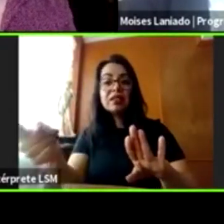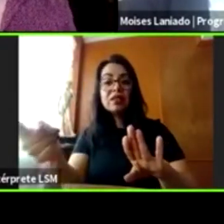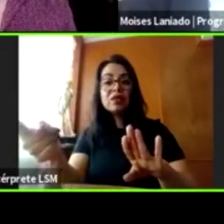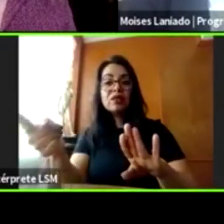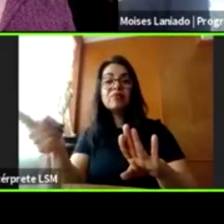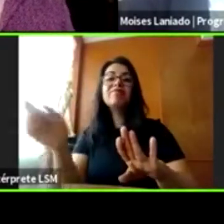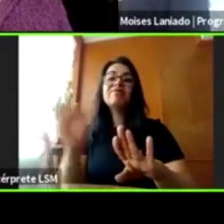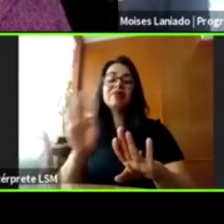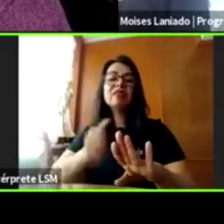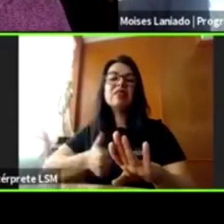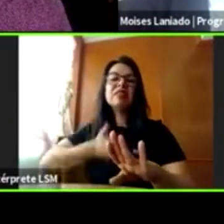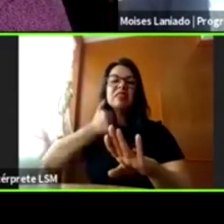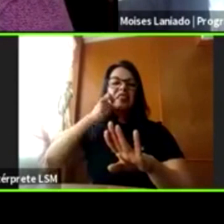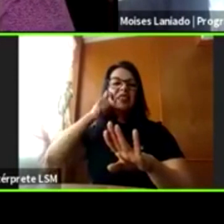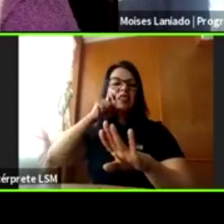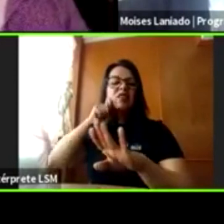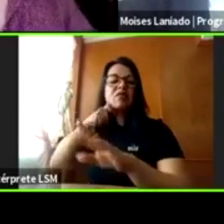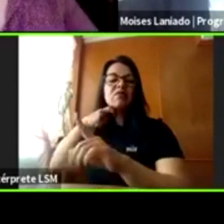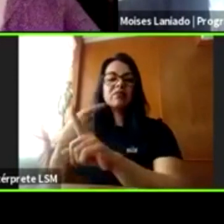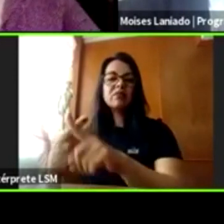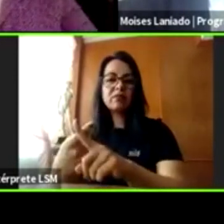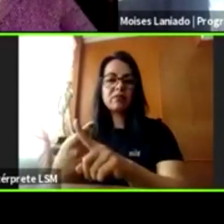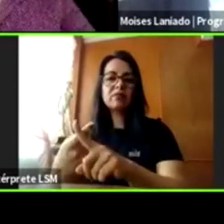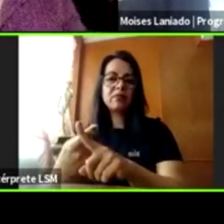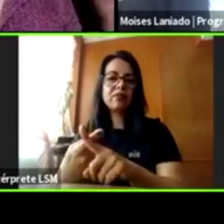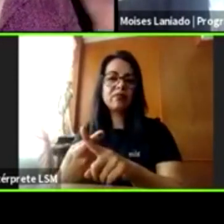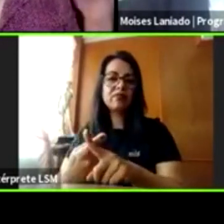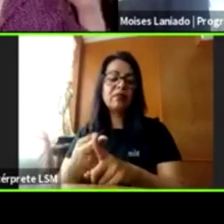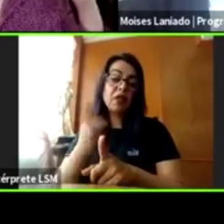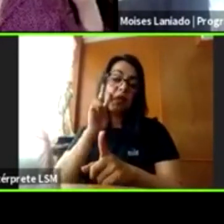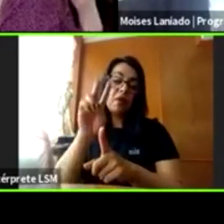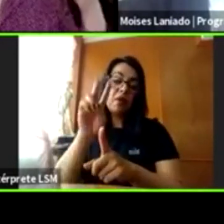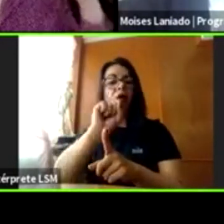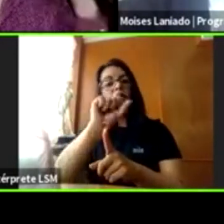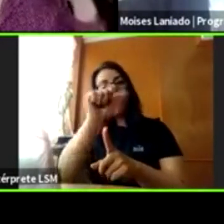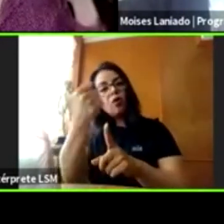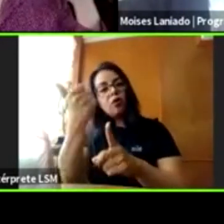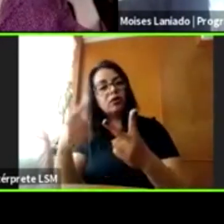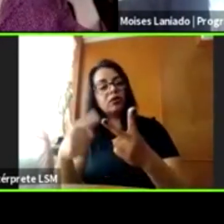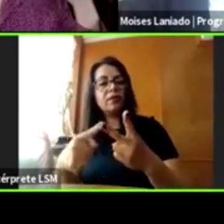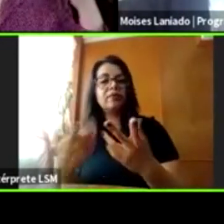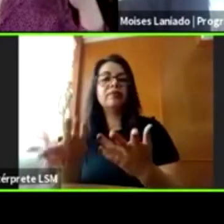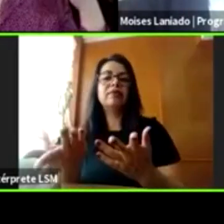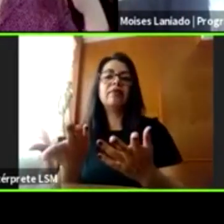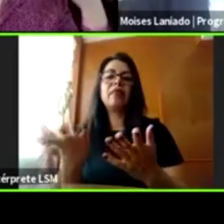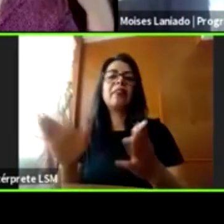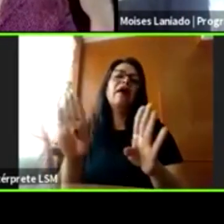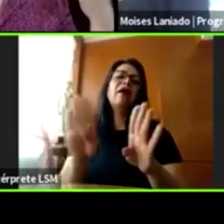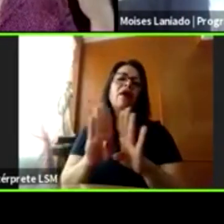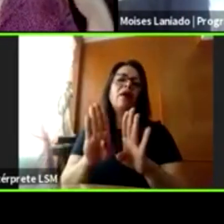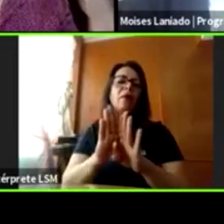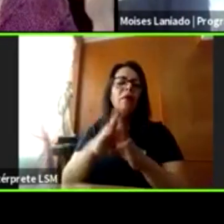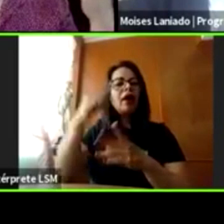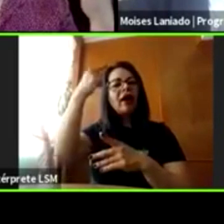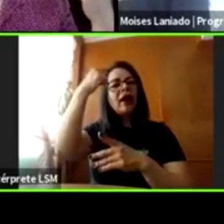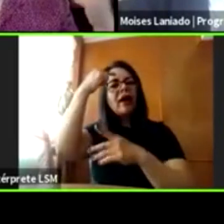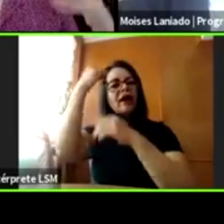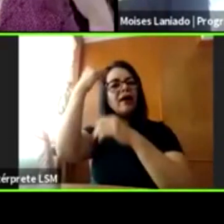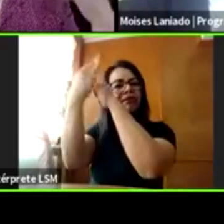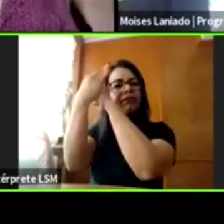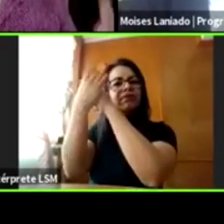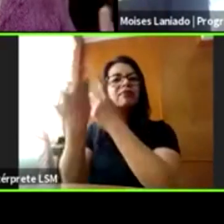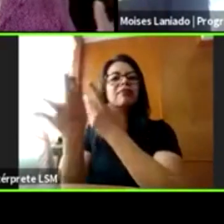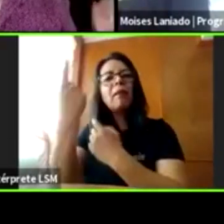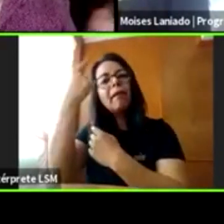también podemos ver es que muchos niños, como un refugio que la mente tiene para poder soportar la violencia,